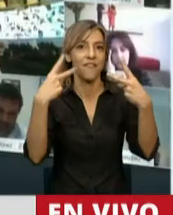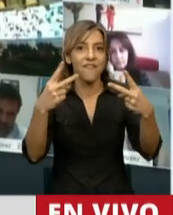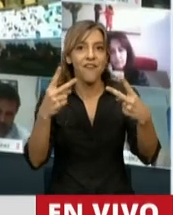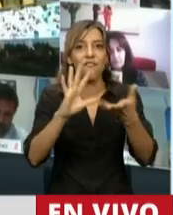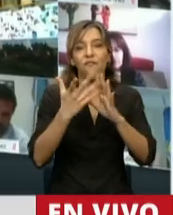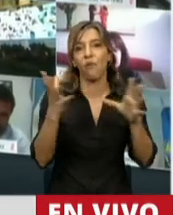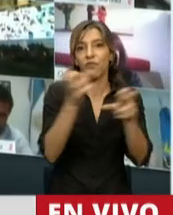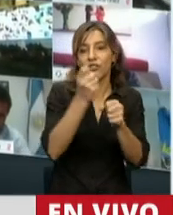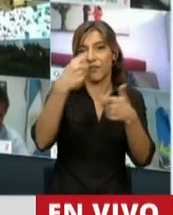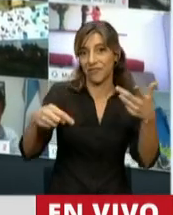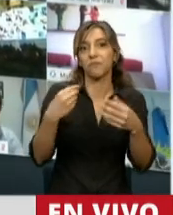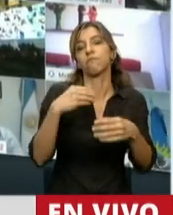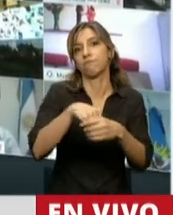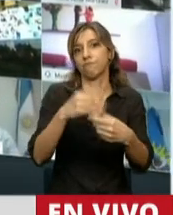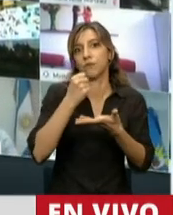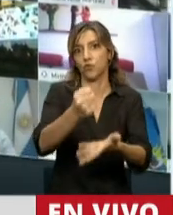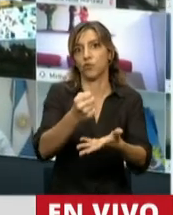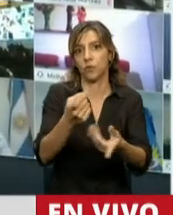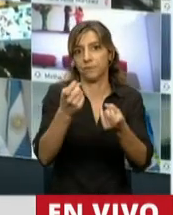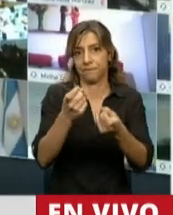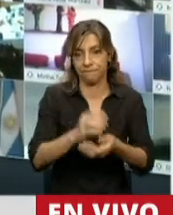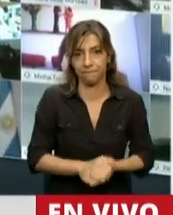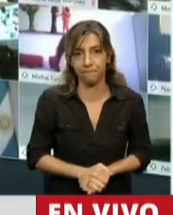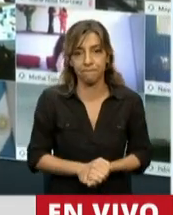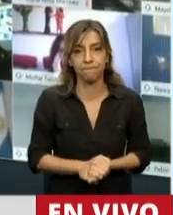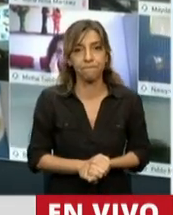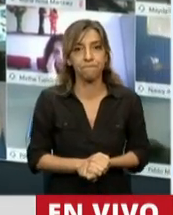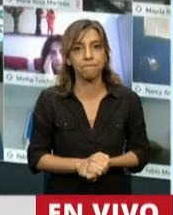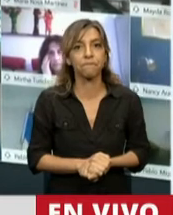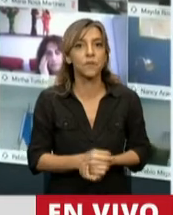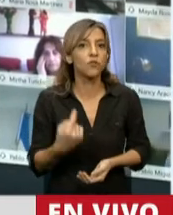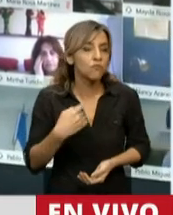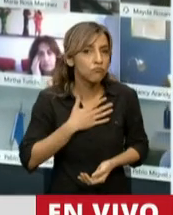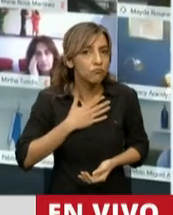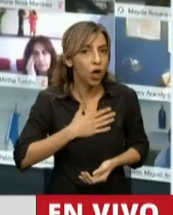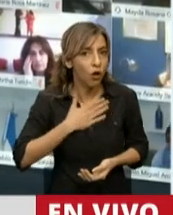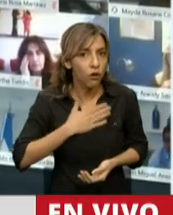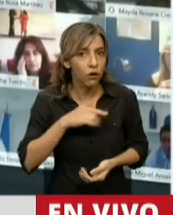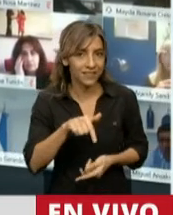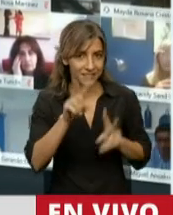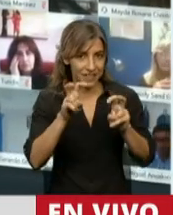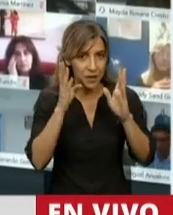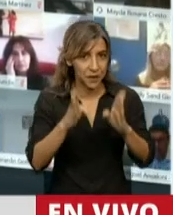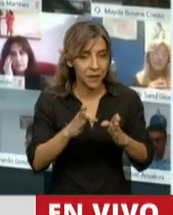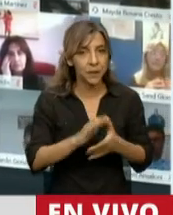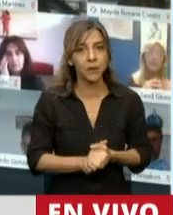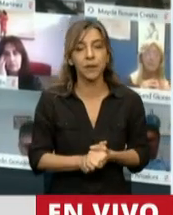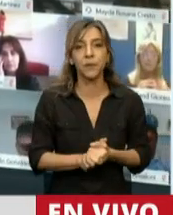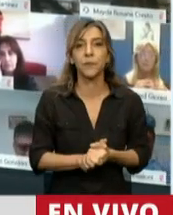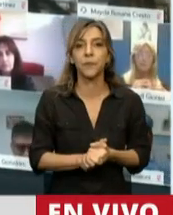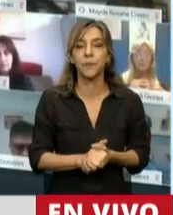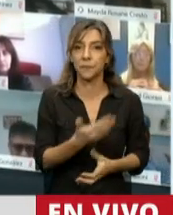Al fin, puedo celebrar esto, señor presidente, y quiero agradecerle a usted,